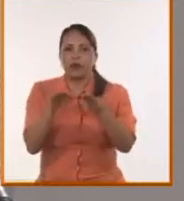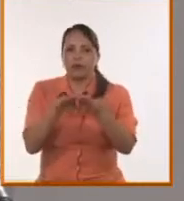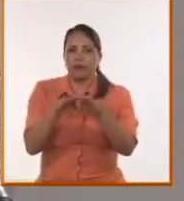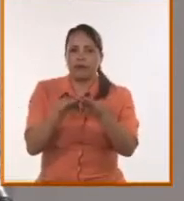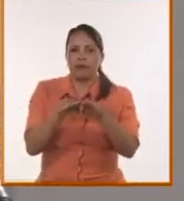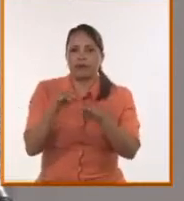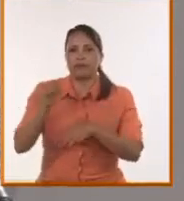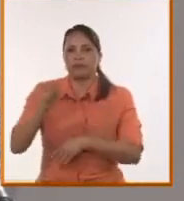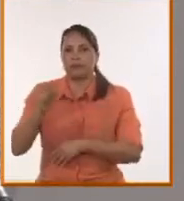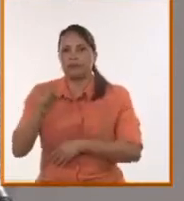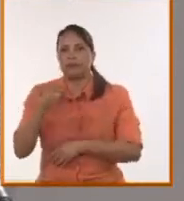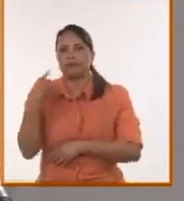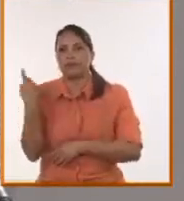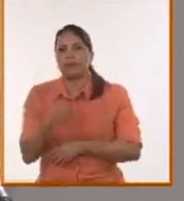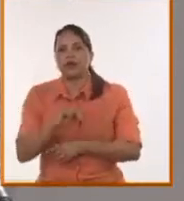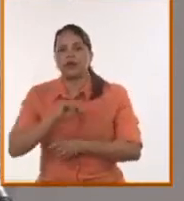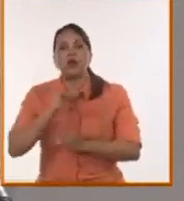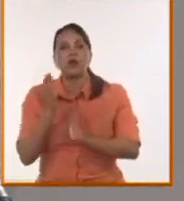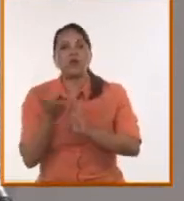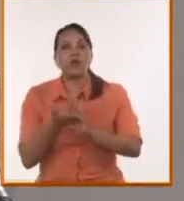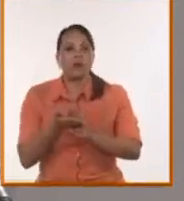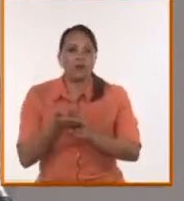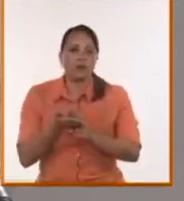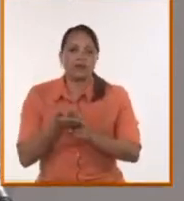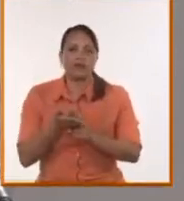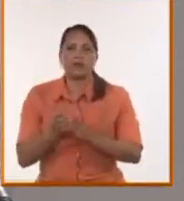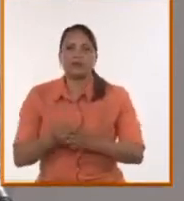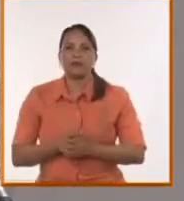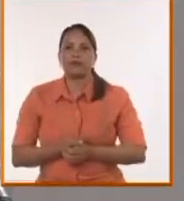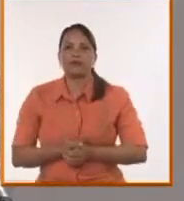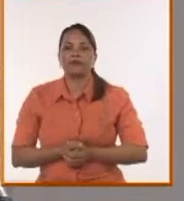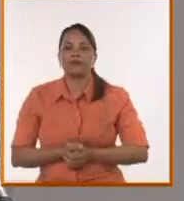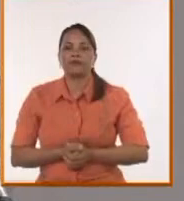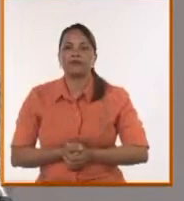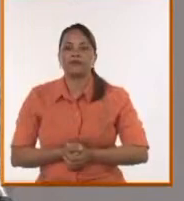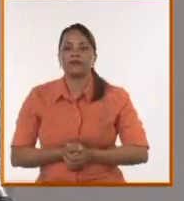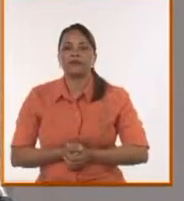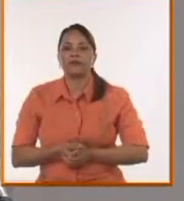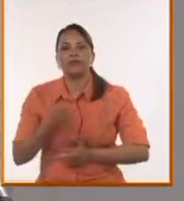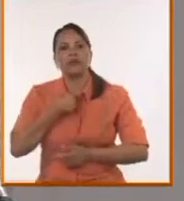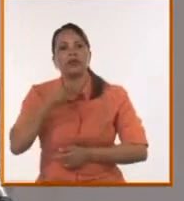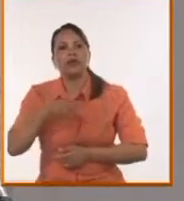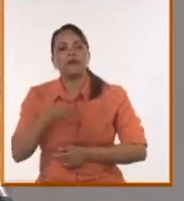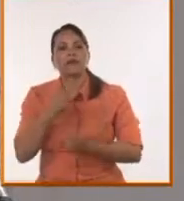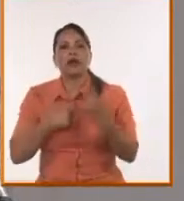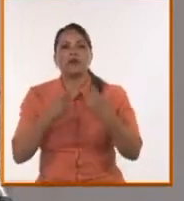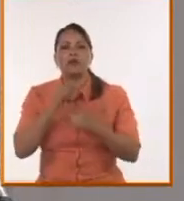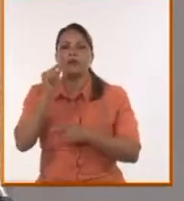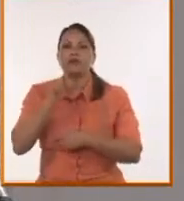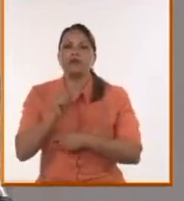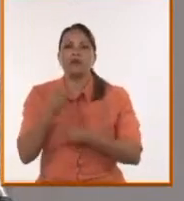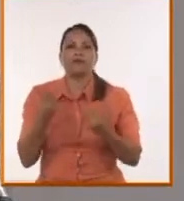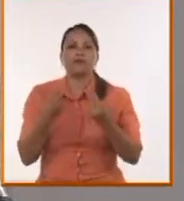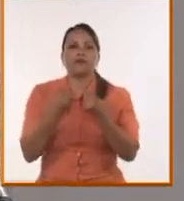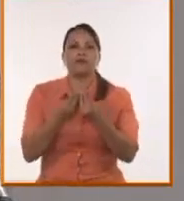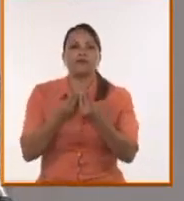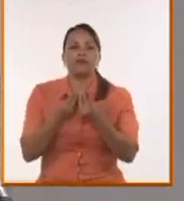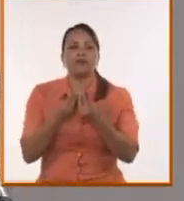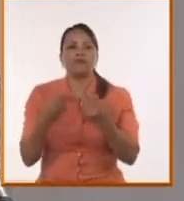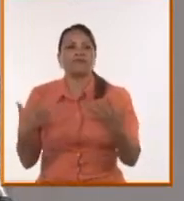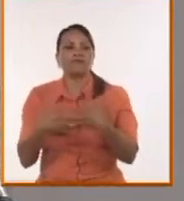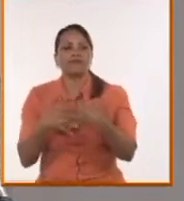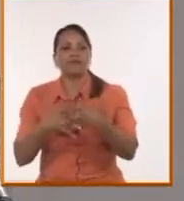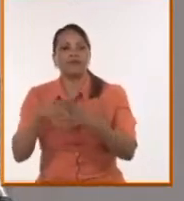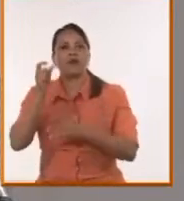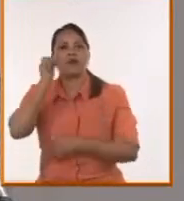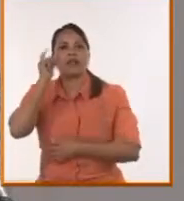censura o la invisibilización de cualquier persona que no comulgue con la idea, en este